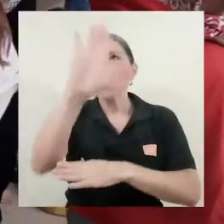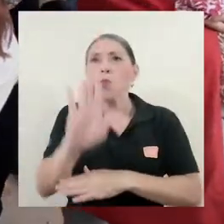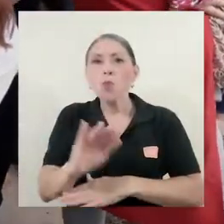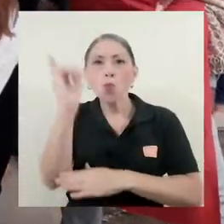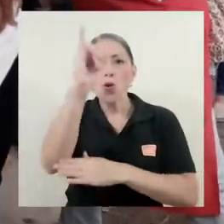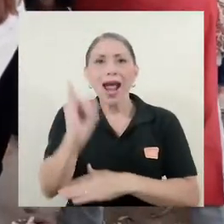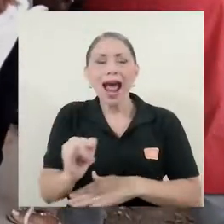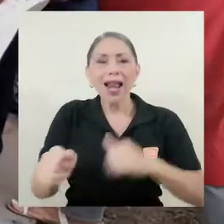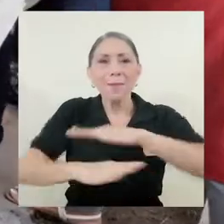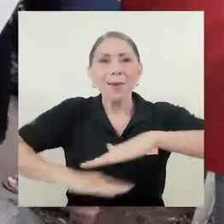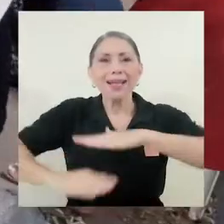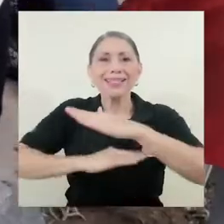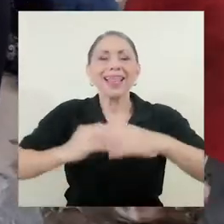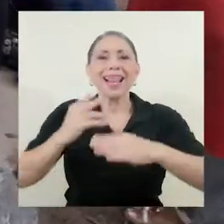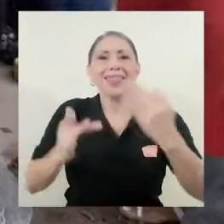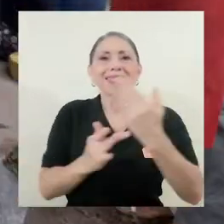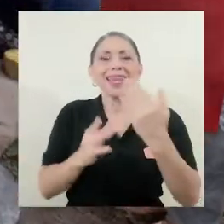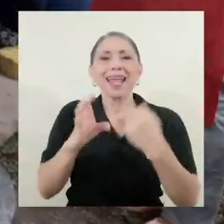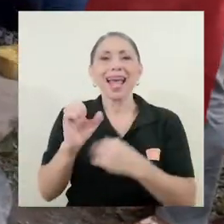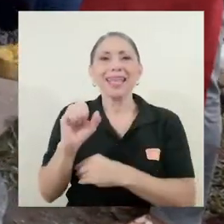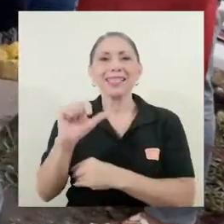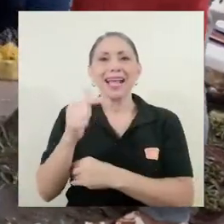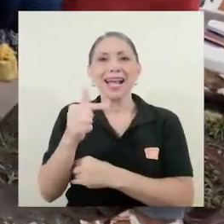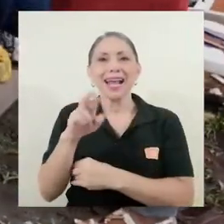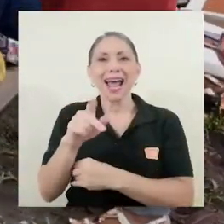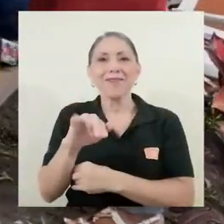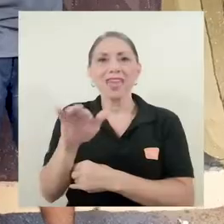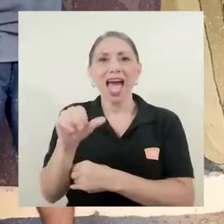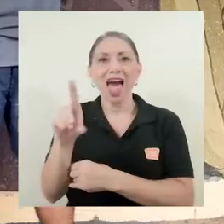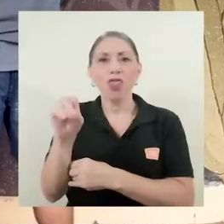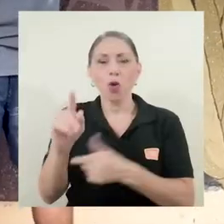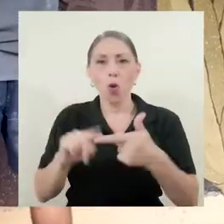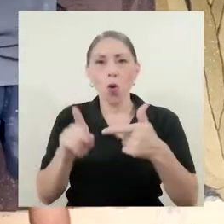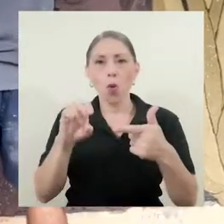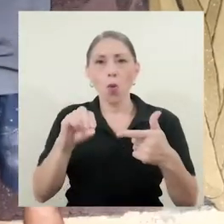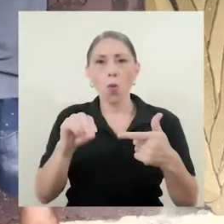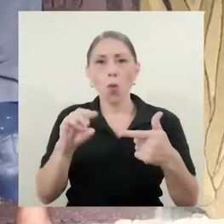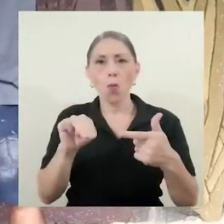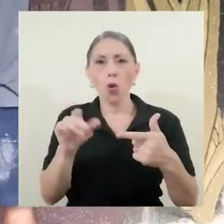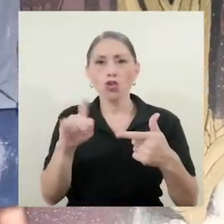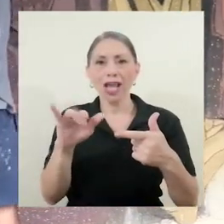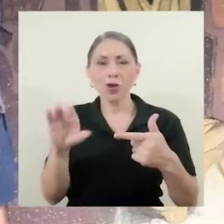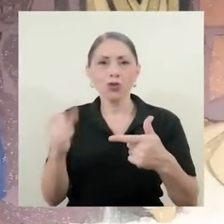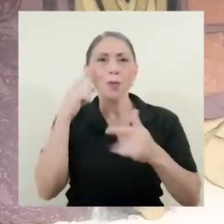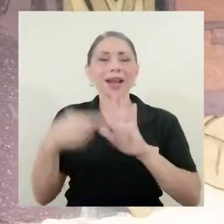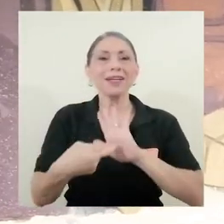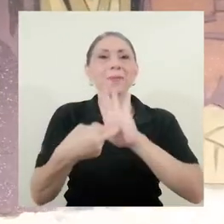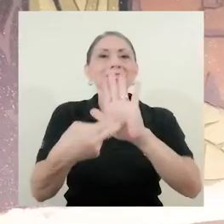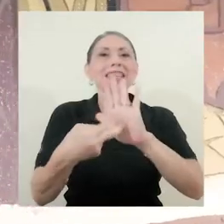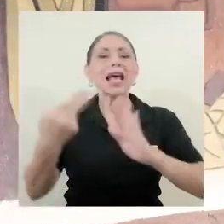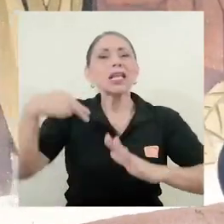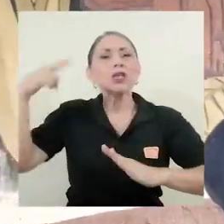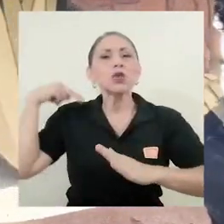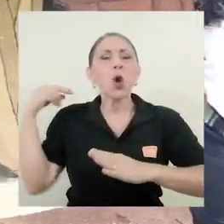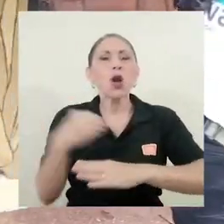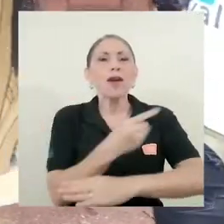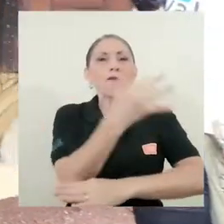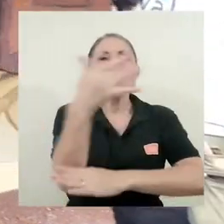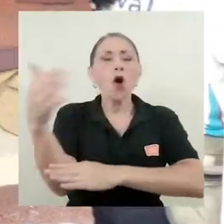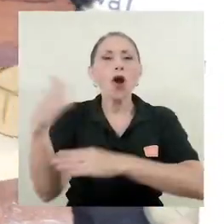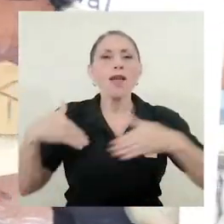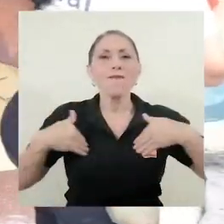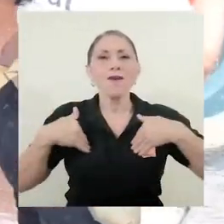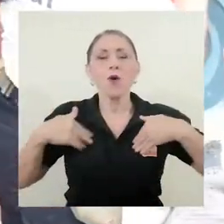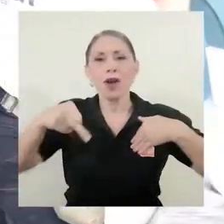a base de las técnicas de esgrafiado y mosaicos para representar elementos históricos, flora y fauna de